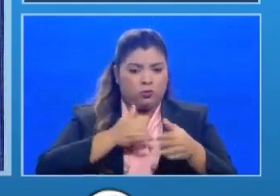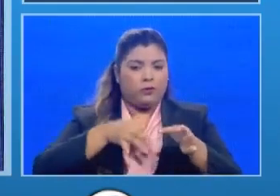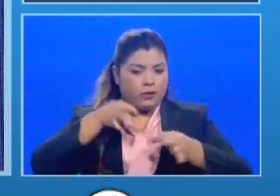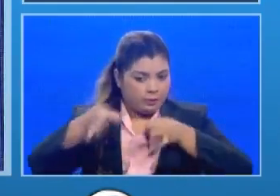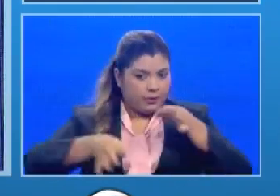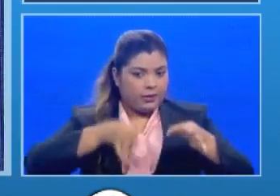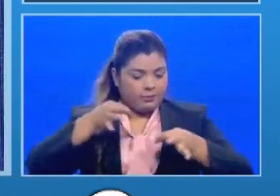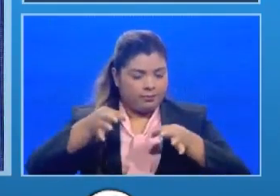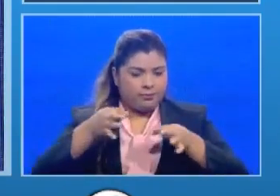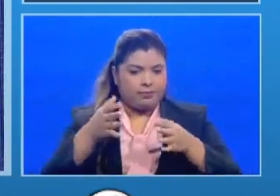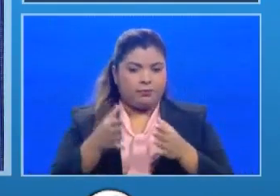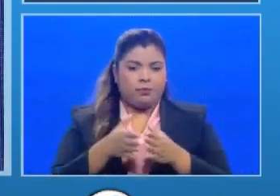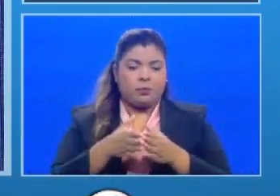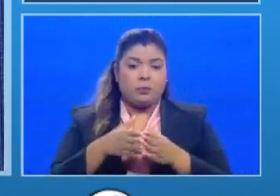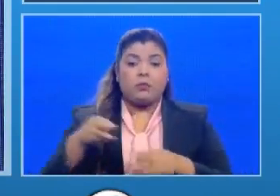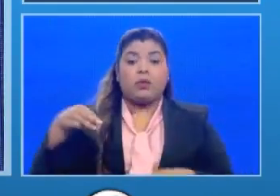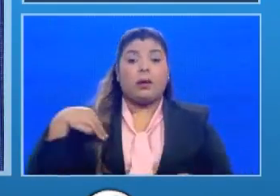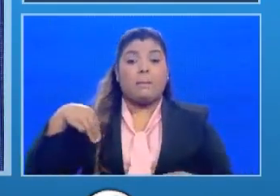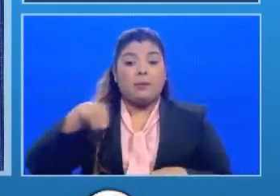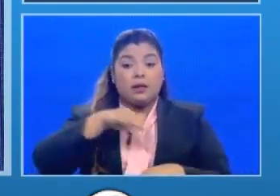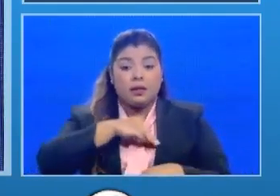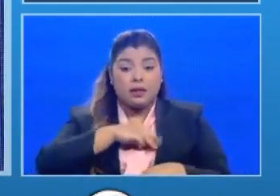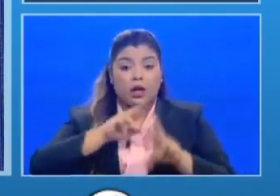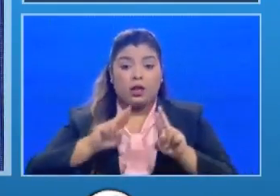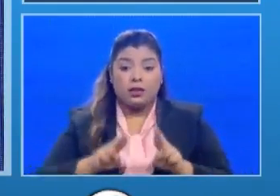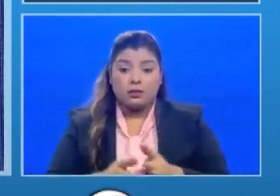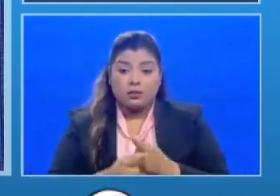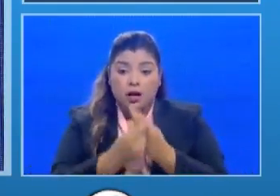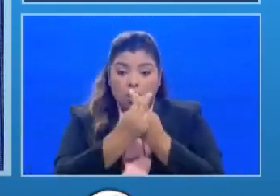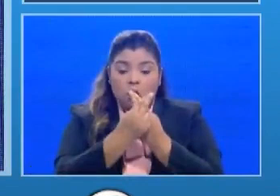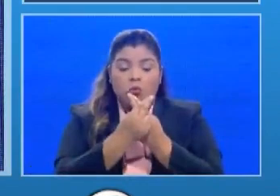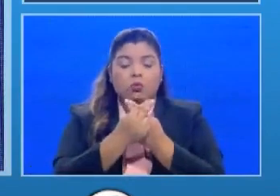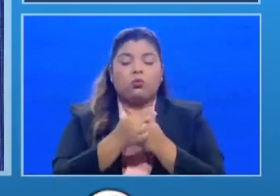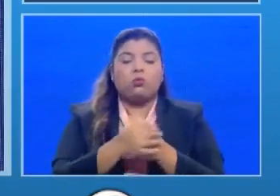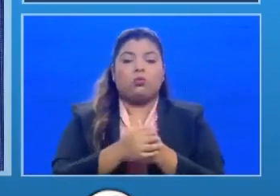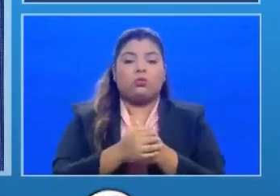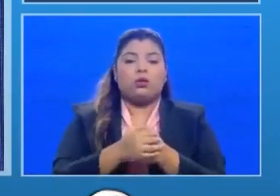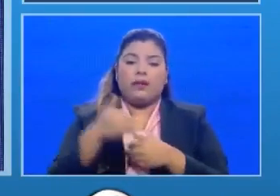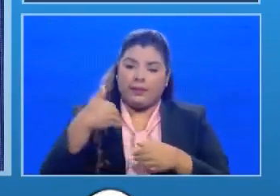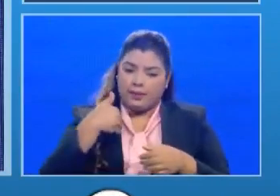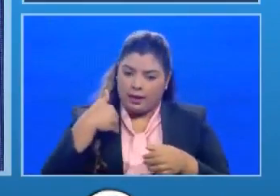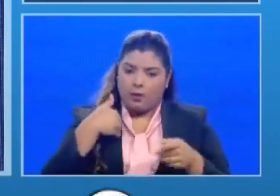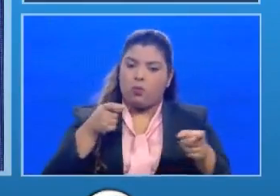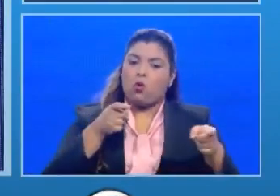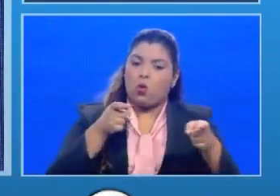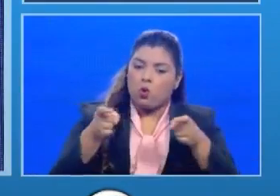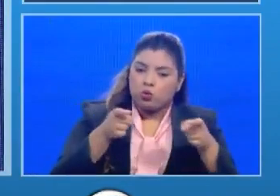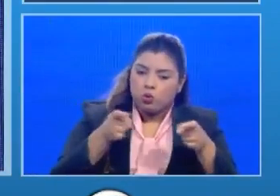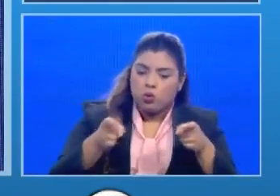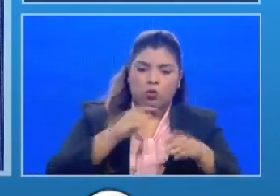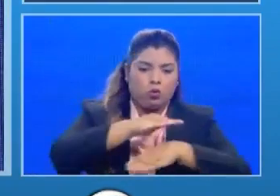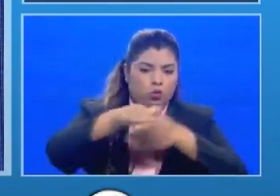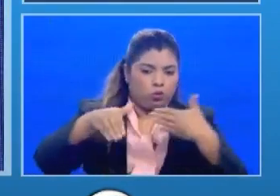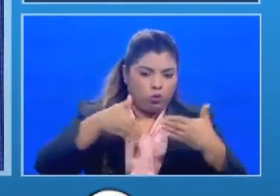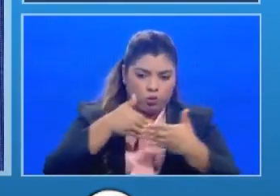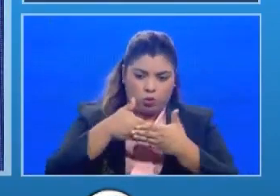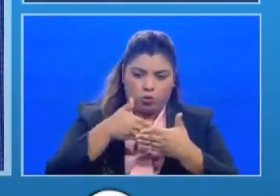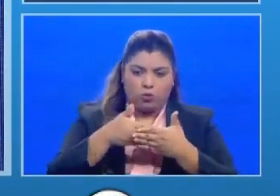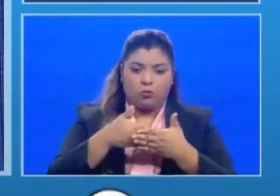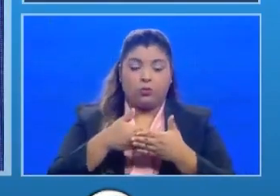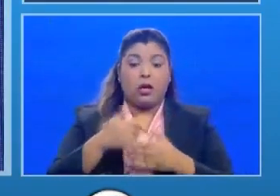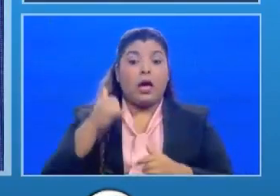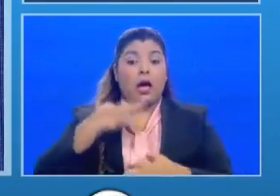nosotros como Ministerio de Salud estamos llevando controles de todo tipo de hecho tenemos